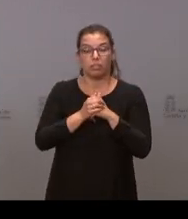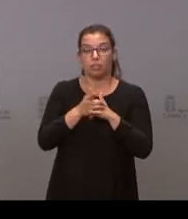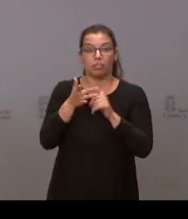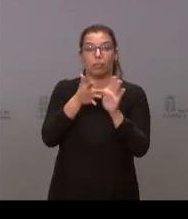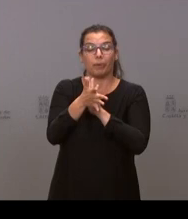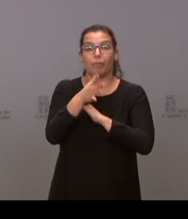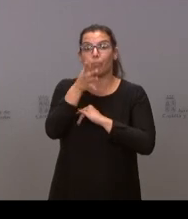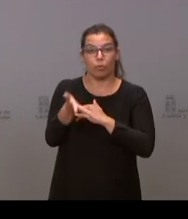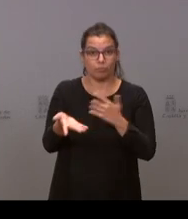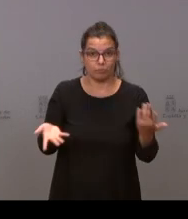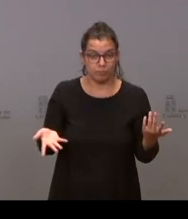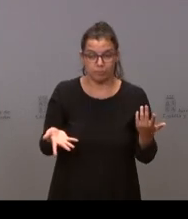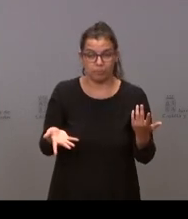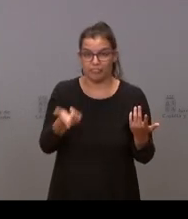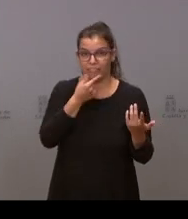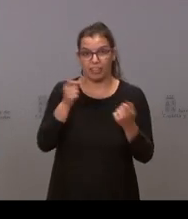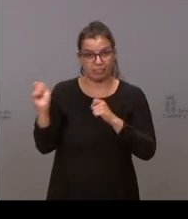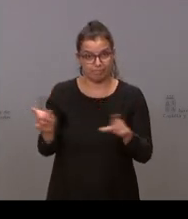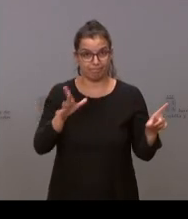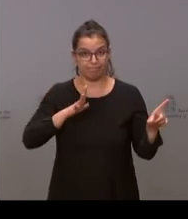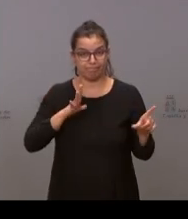explicación. Pasa a la siguiente.